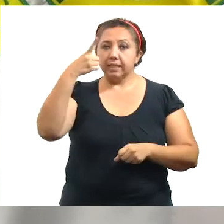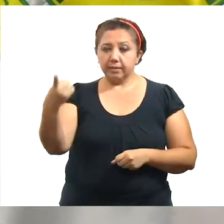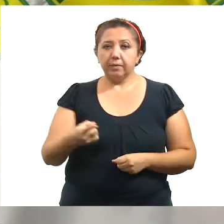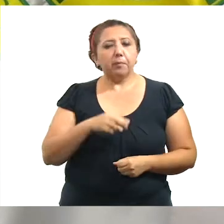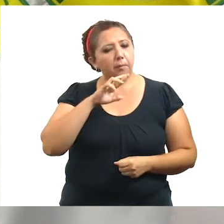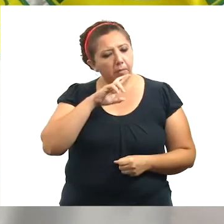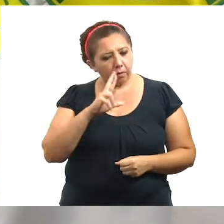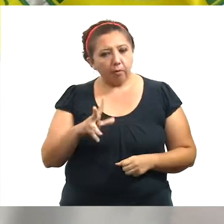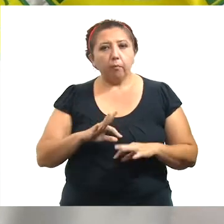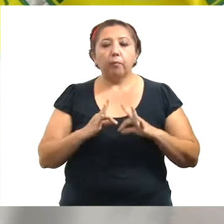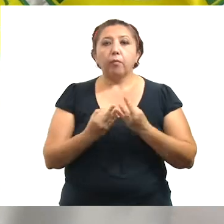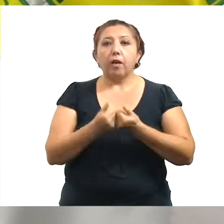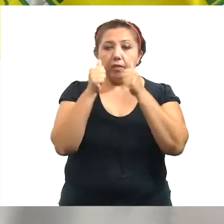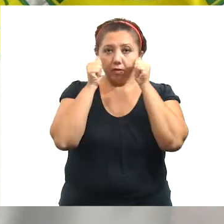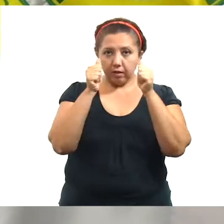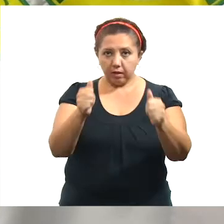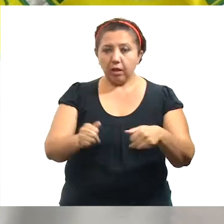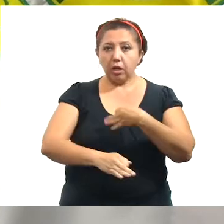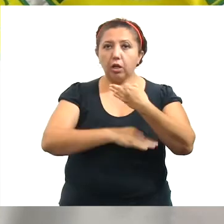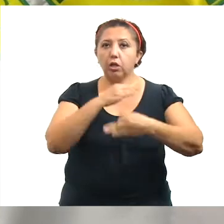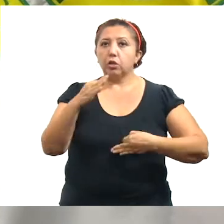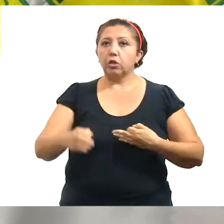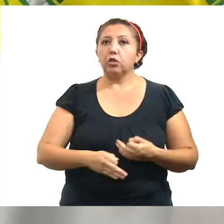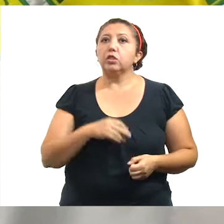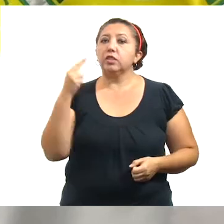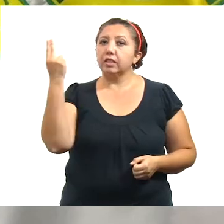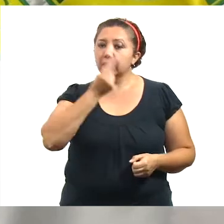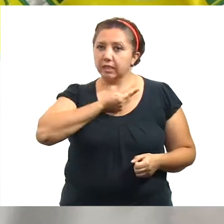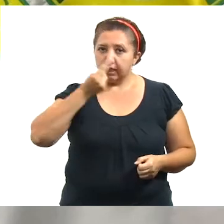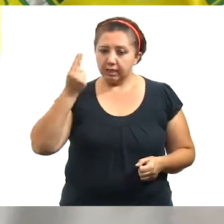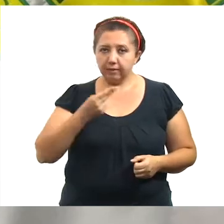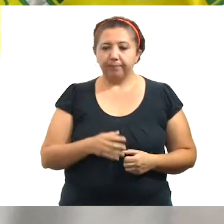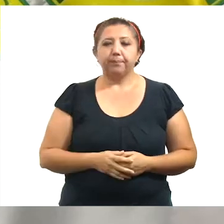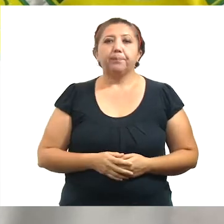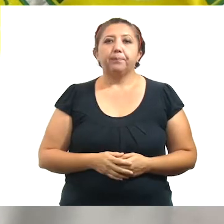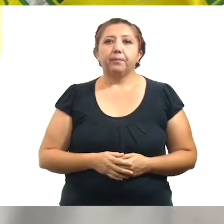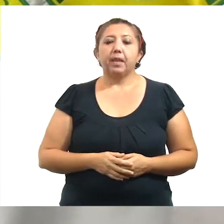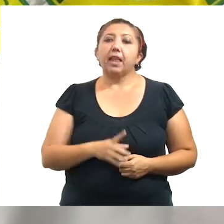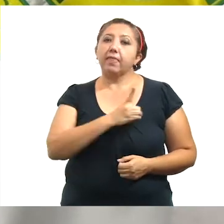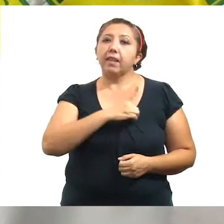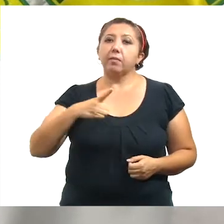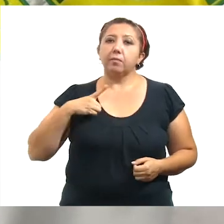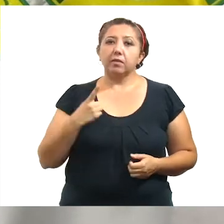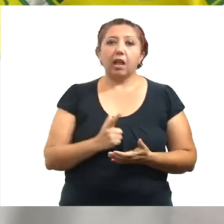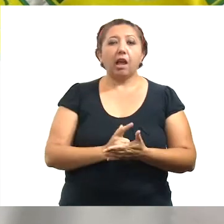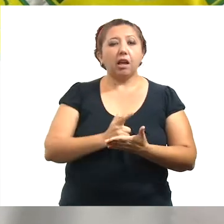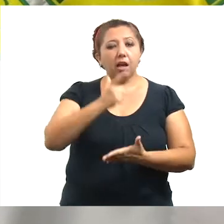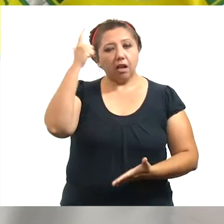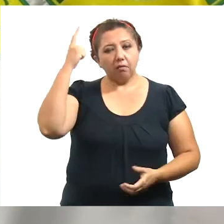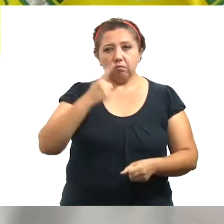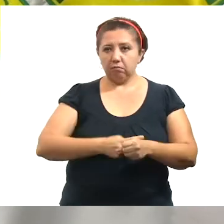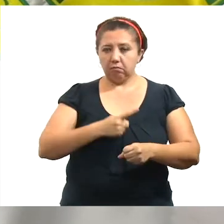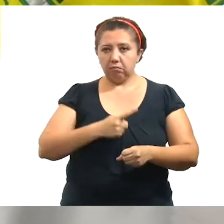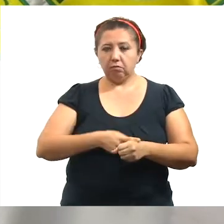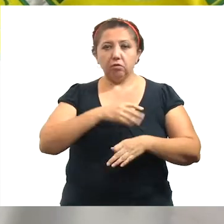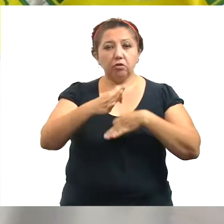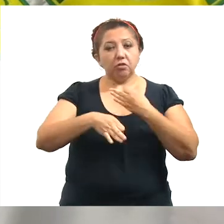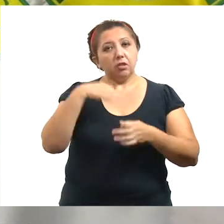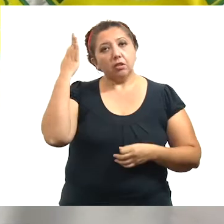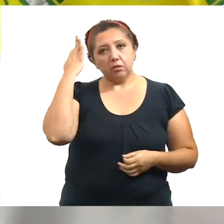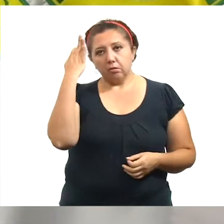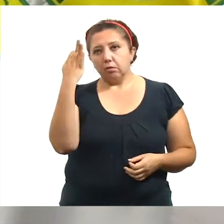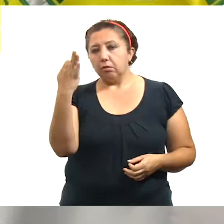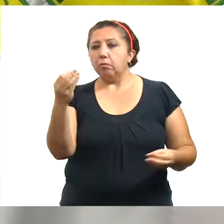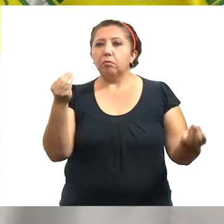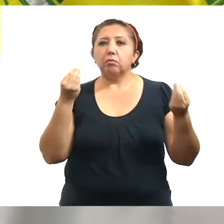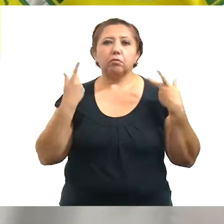y mejores condiciones para atender a todos los que así lo requieran. Debido a esta grave contingencia, durante todo este tiempo